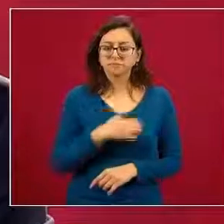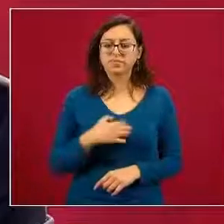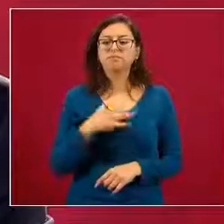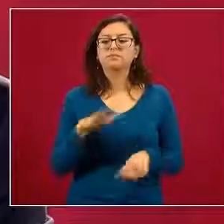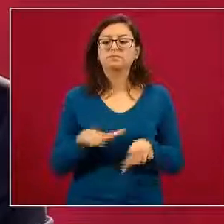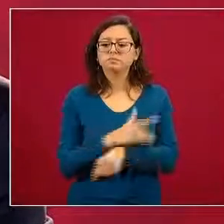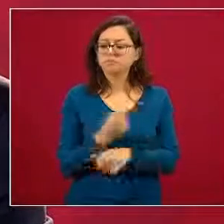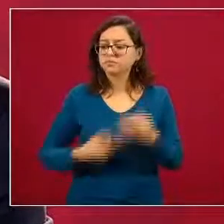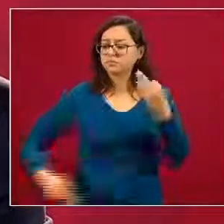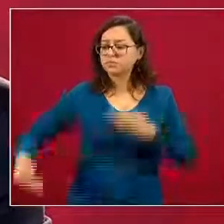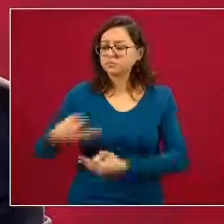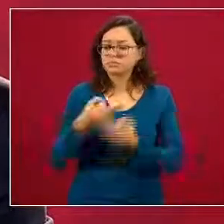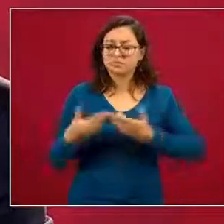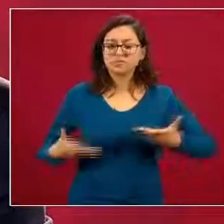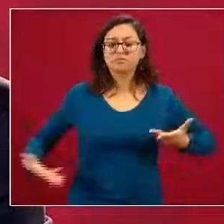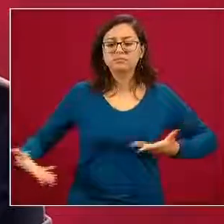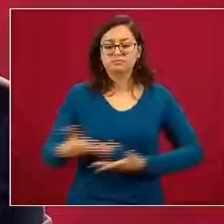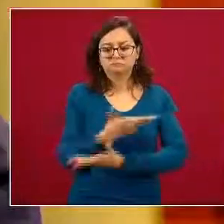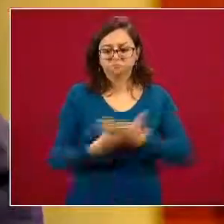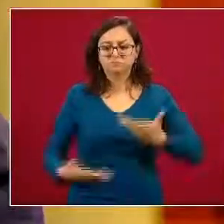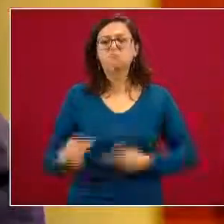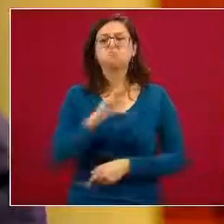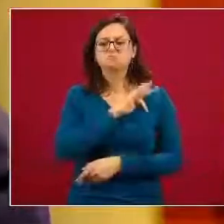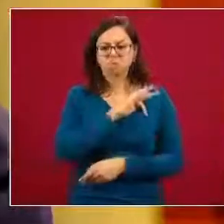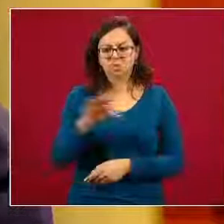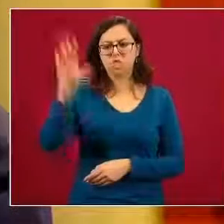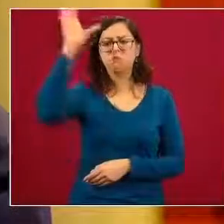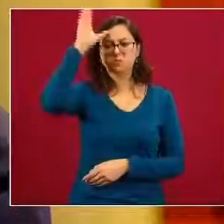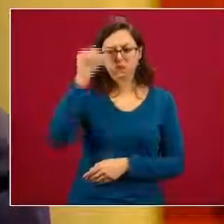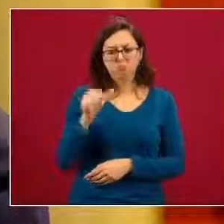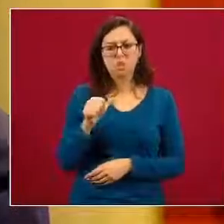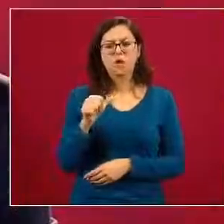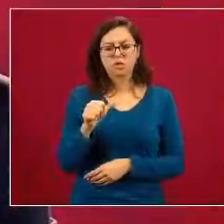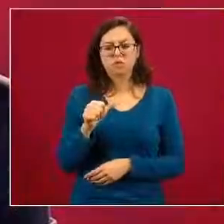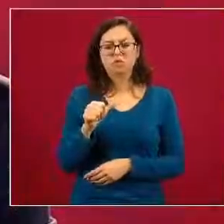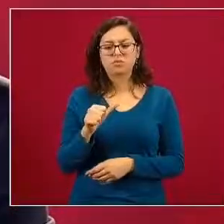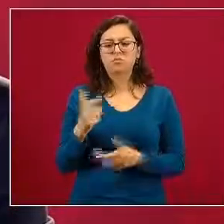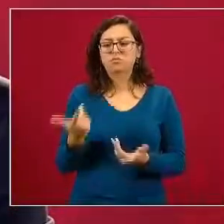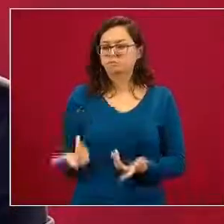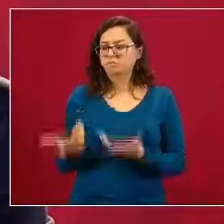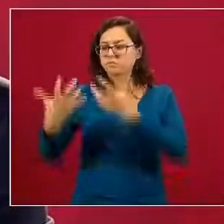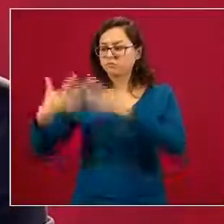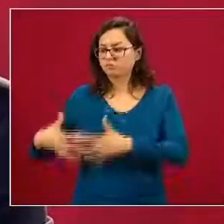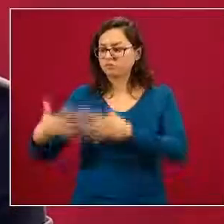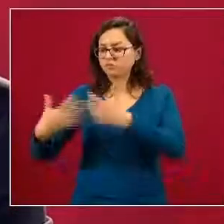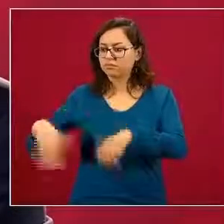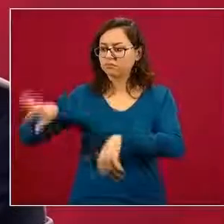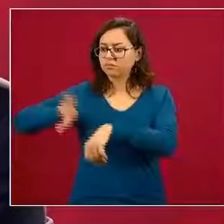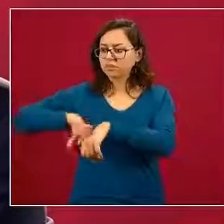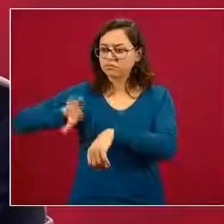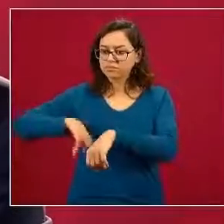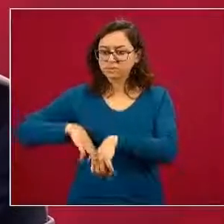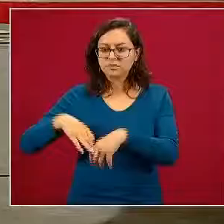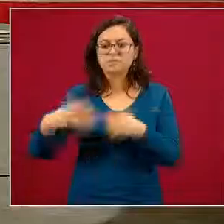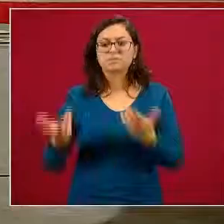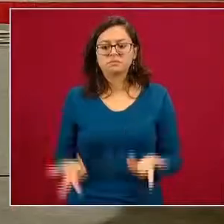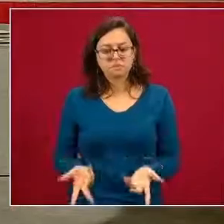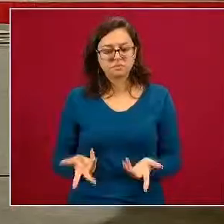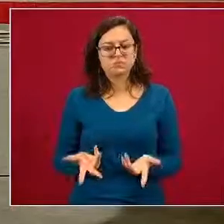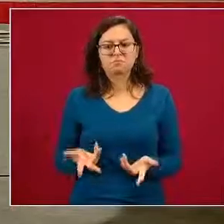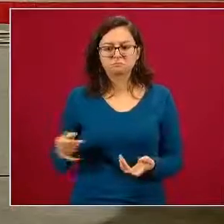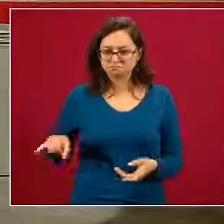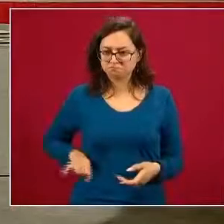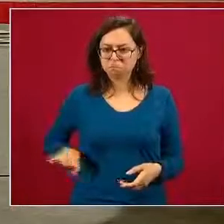de colaboración identificamos que podemos hacer sinergias a la industria farmacéutica le interesa tener